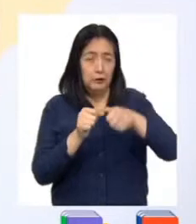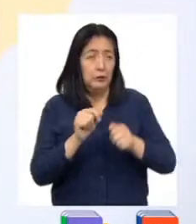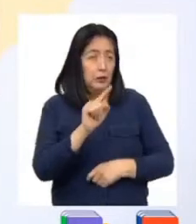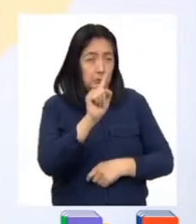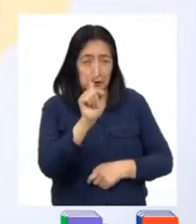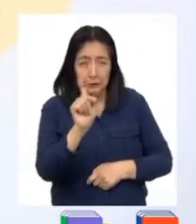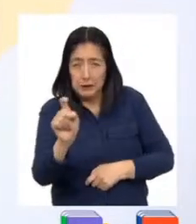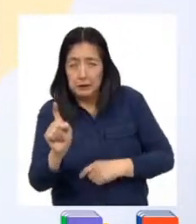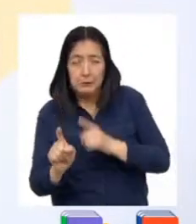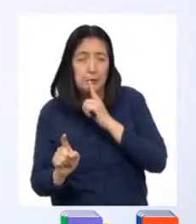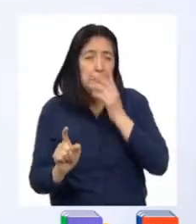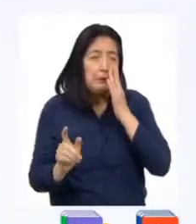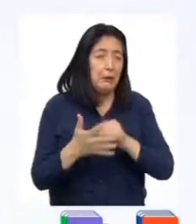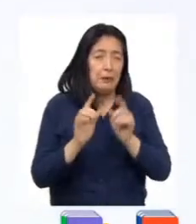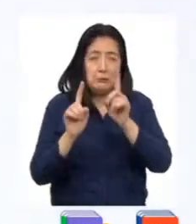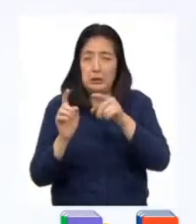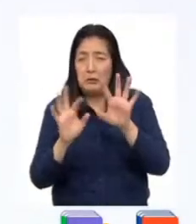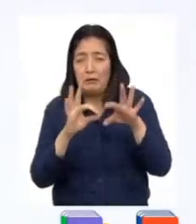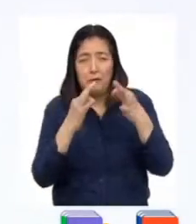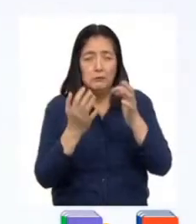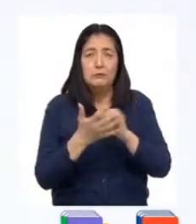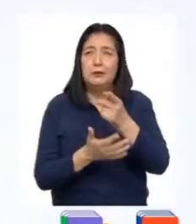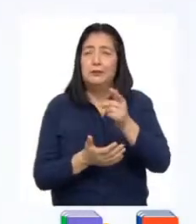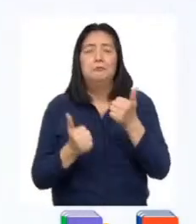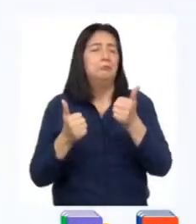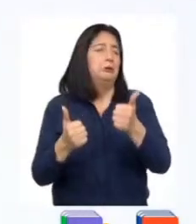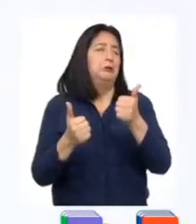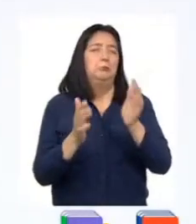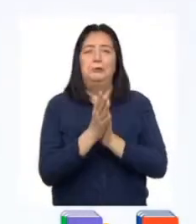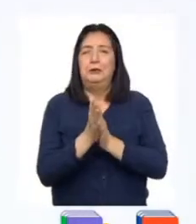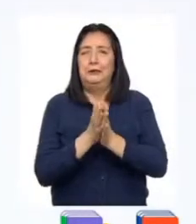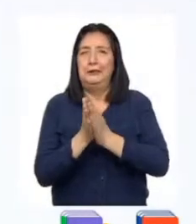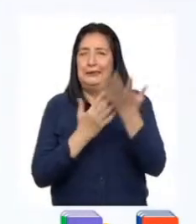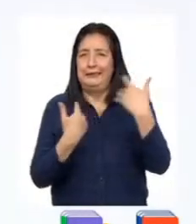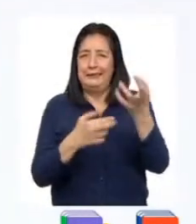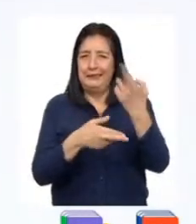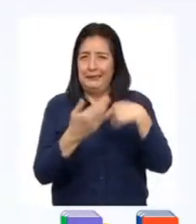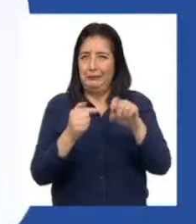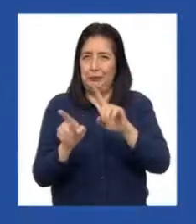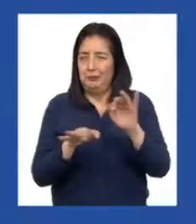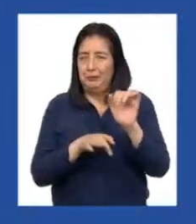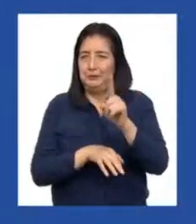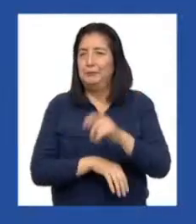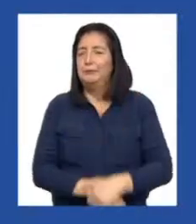sus padres o familiares. ¡Genial! Ya volvemos. No te vayas.